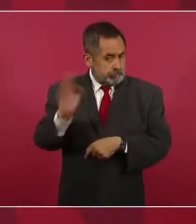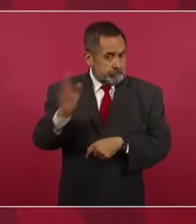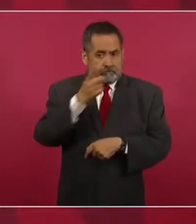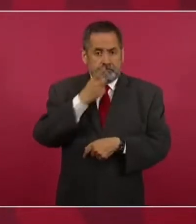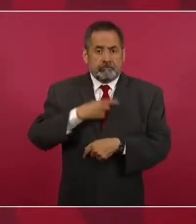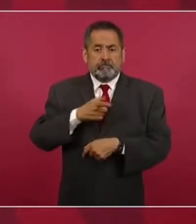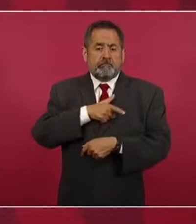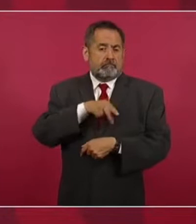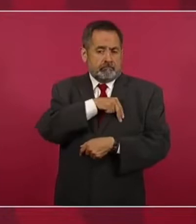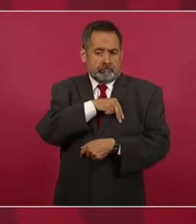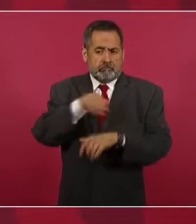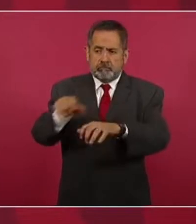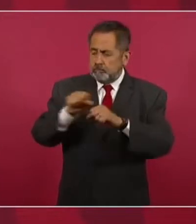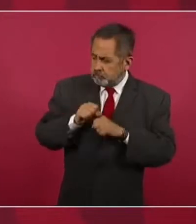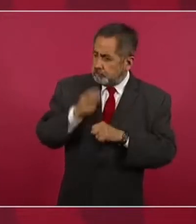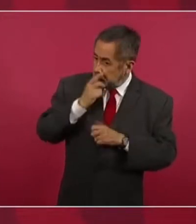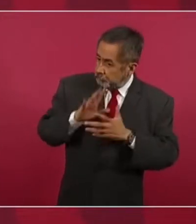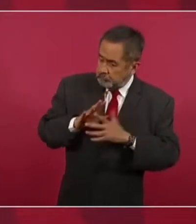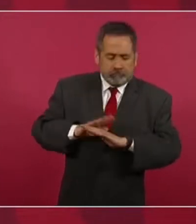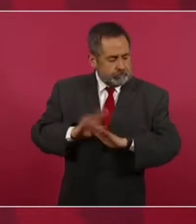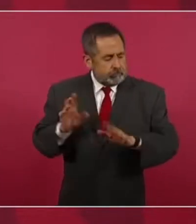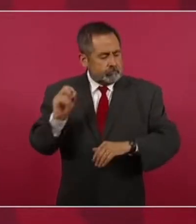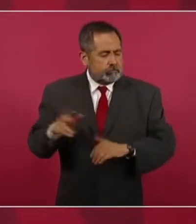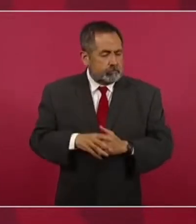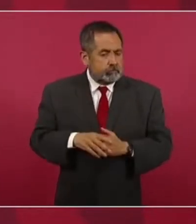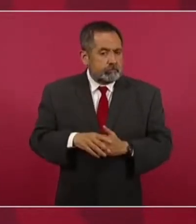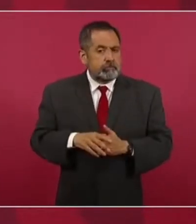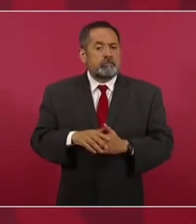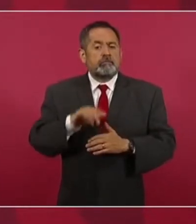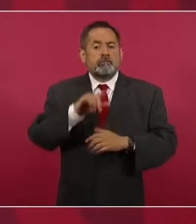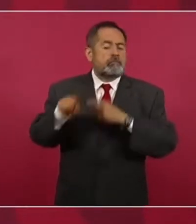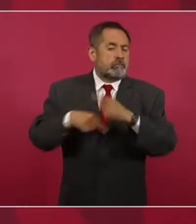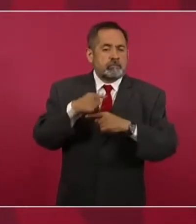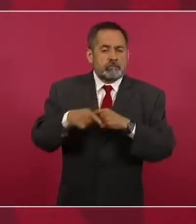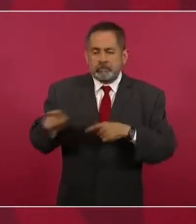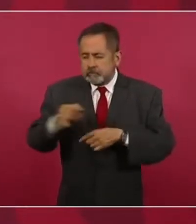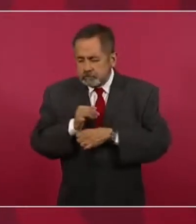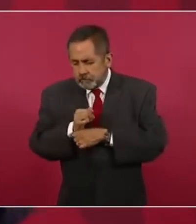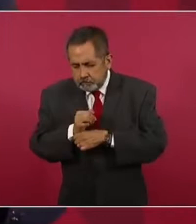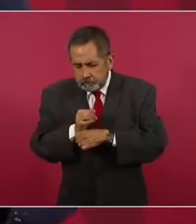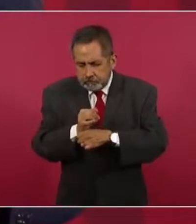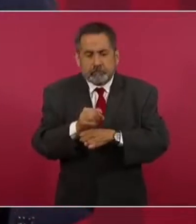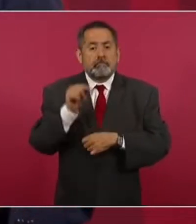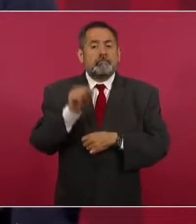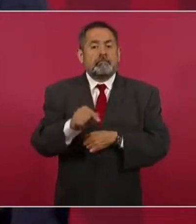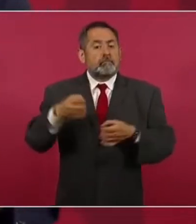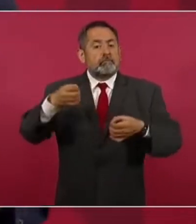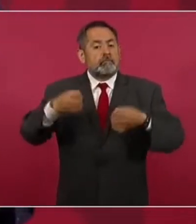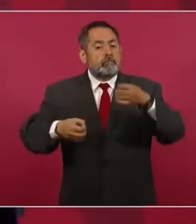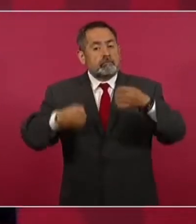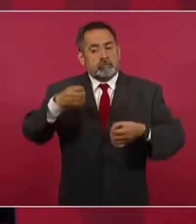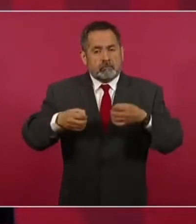Luego que se lleva a cabo la investigación, el juez